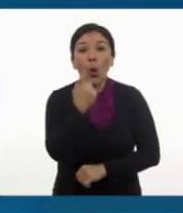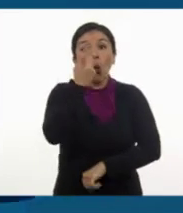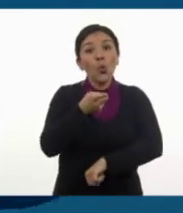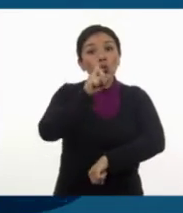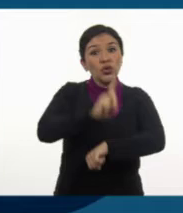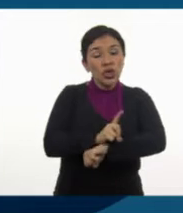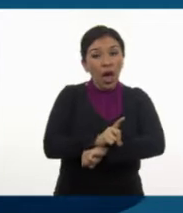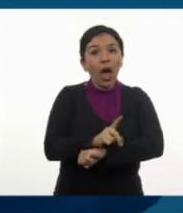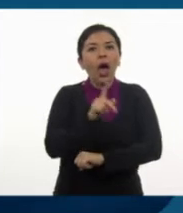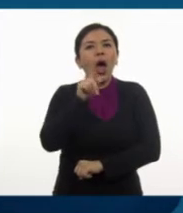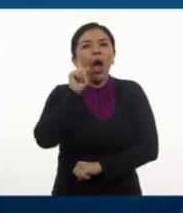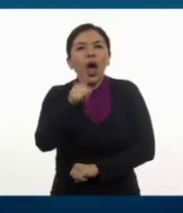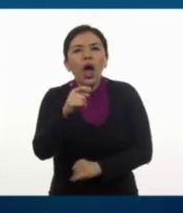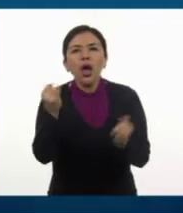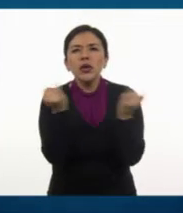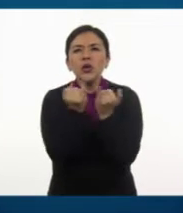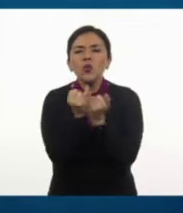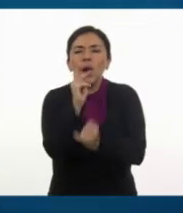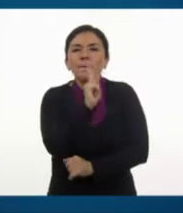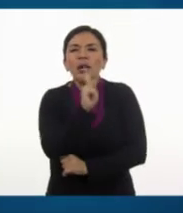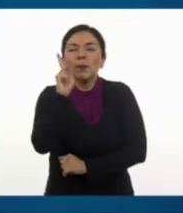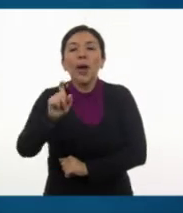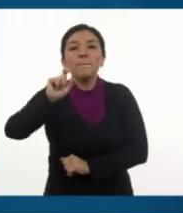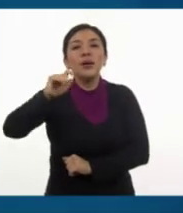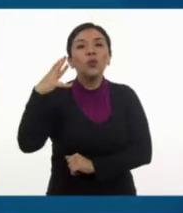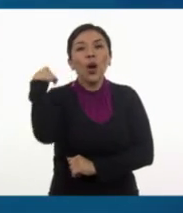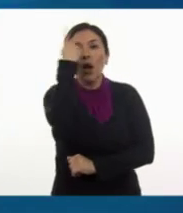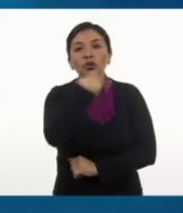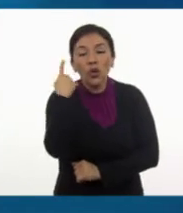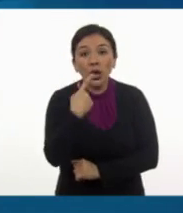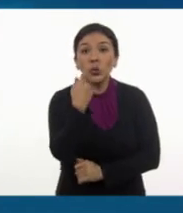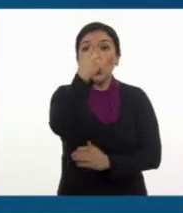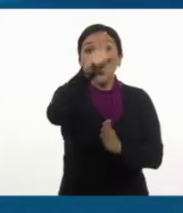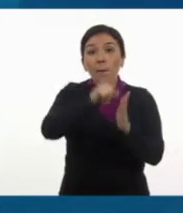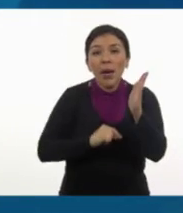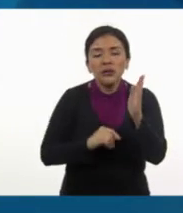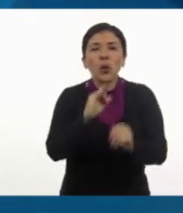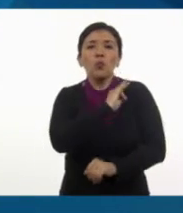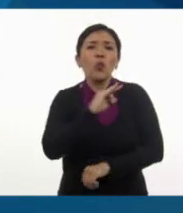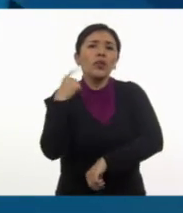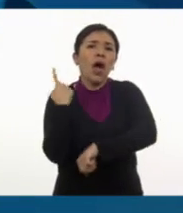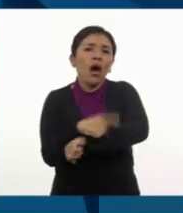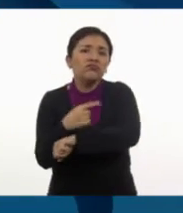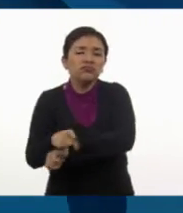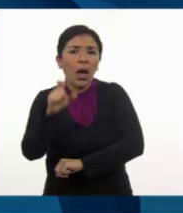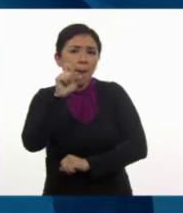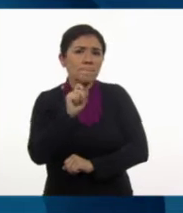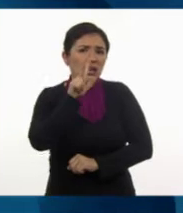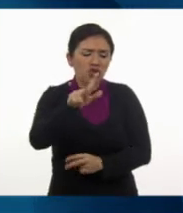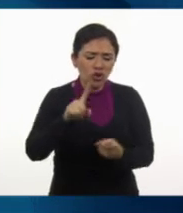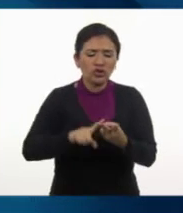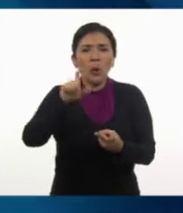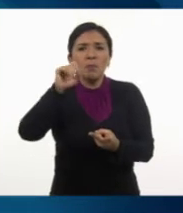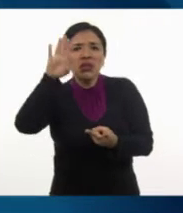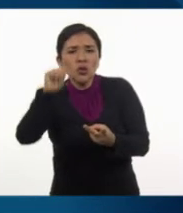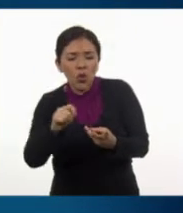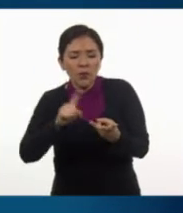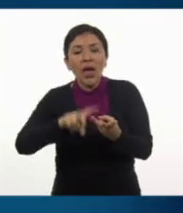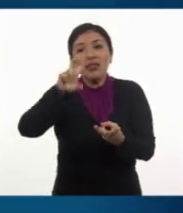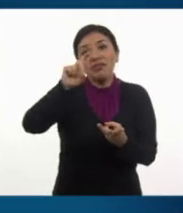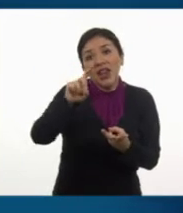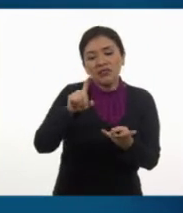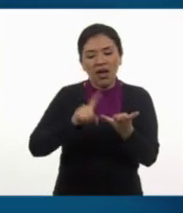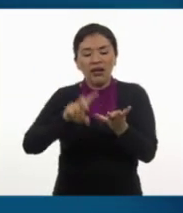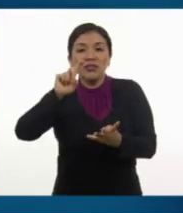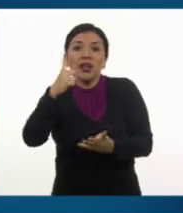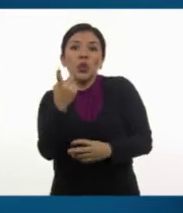está marcado por 24 horas. Un mes puede durar 28, 29, 30